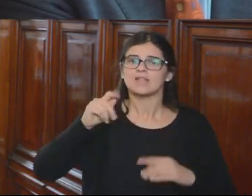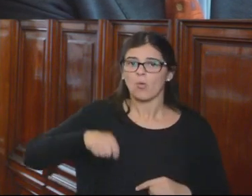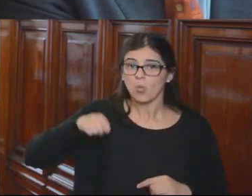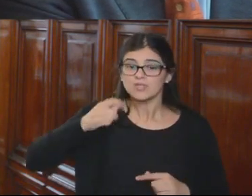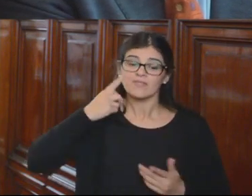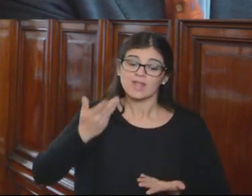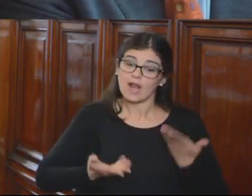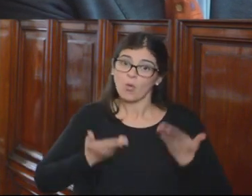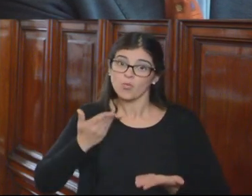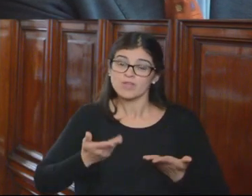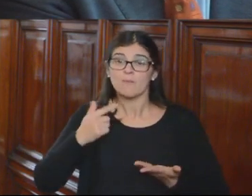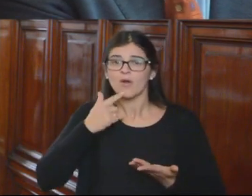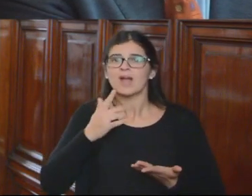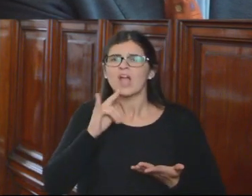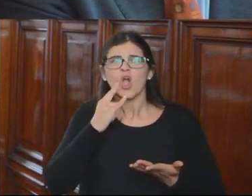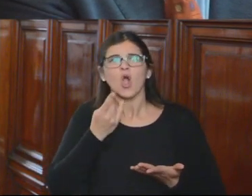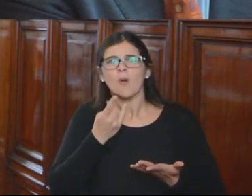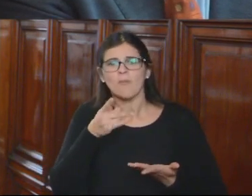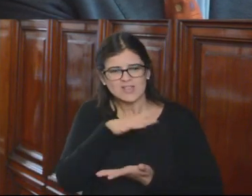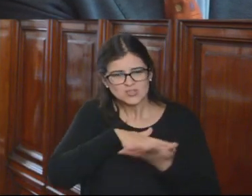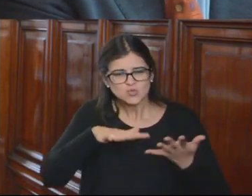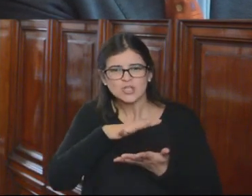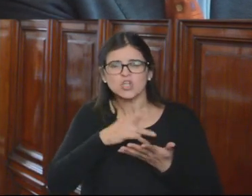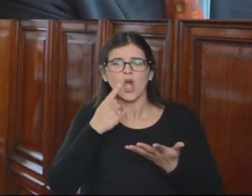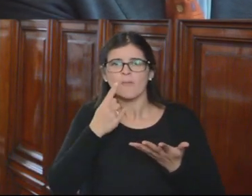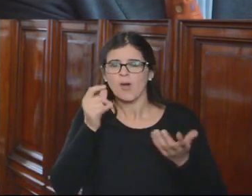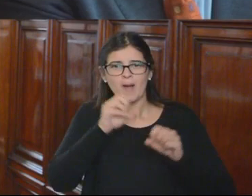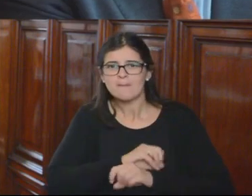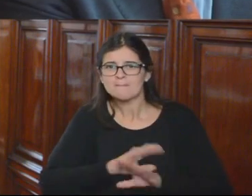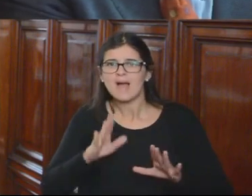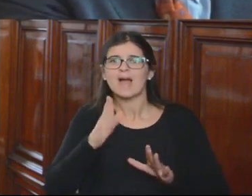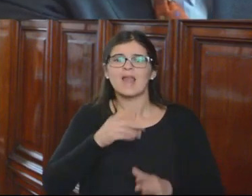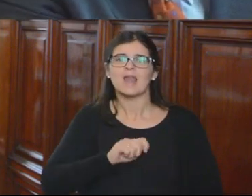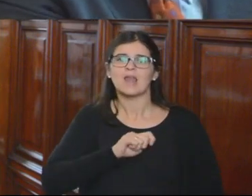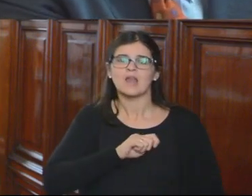justicia, porque está tan denigrada por estas situaciones la justicia boliviana.